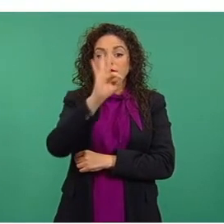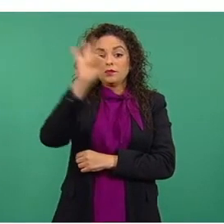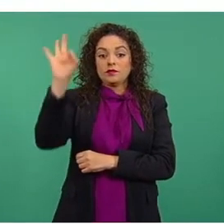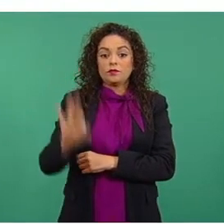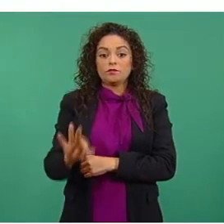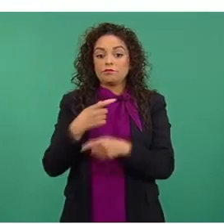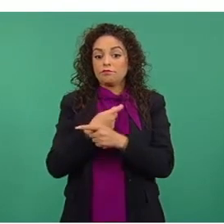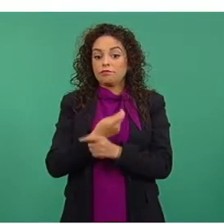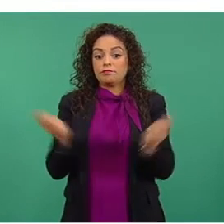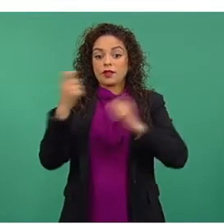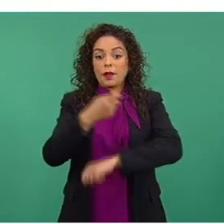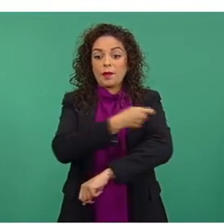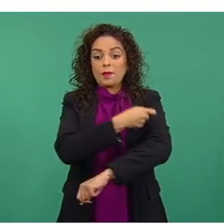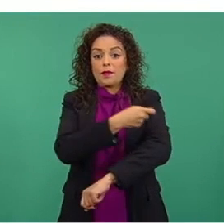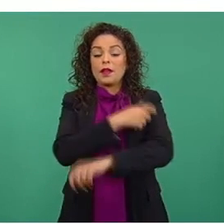aplicadas.